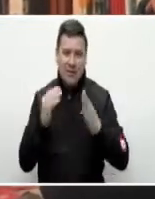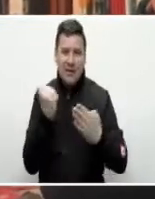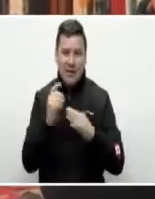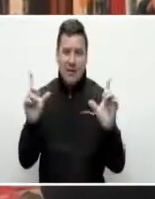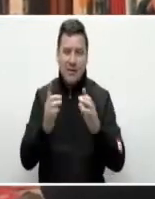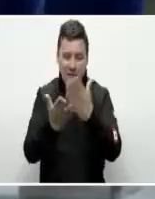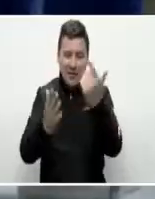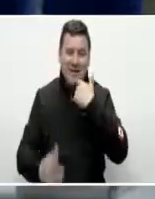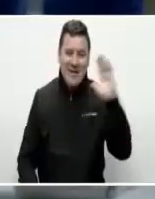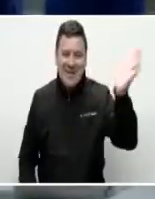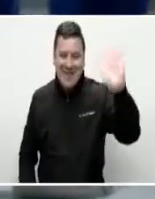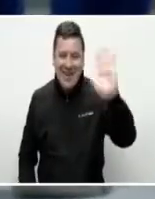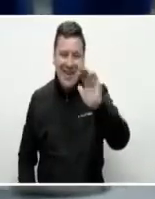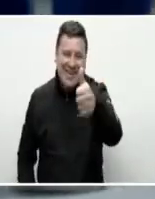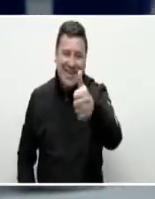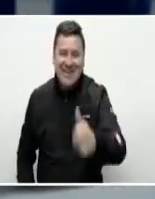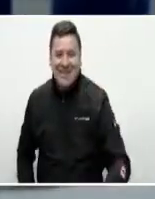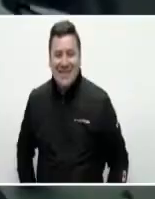Sena TV chao